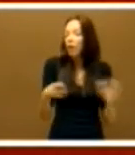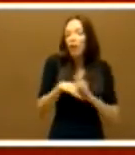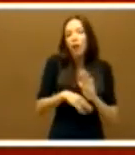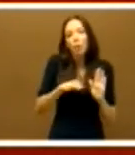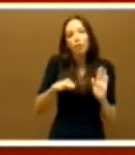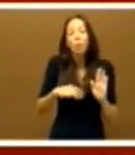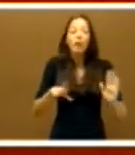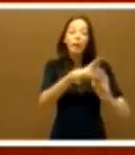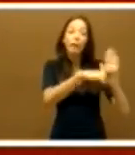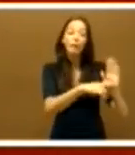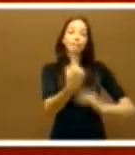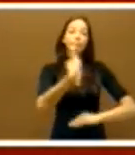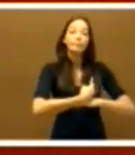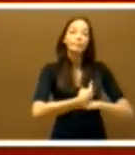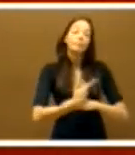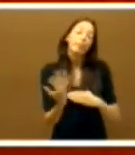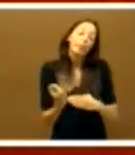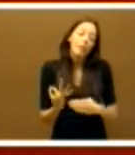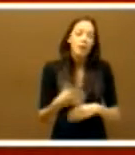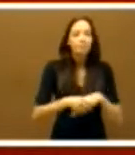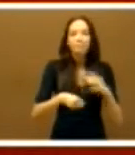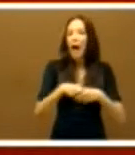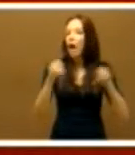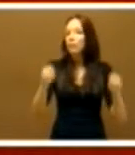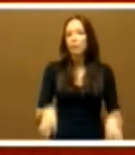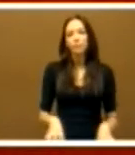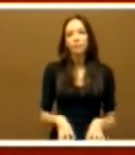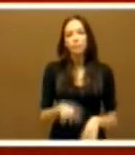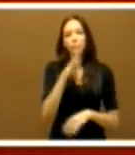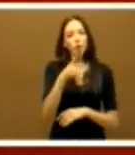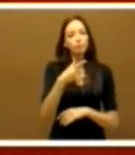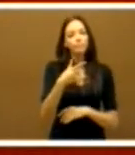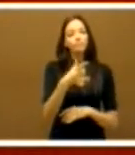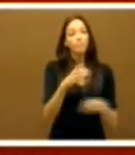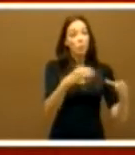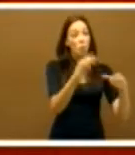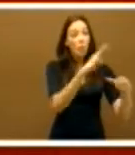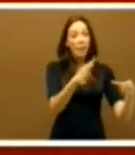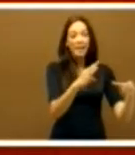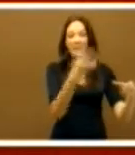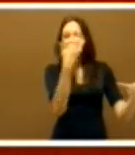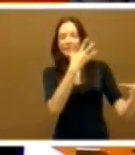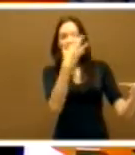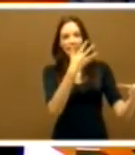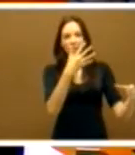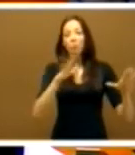nos obliga a decir que nos abstenemos, pero nos abstenemos porque todavía no nos creemos en que ustedes dicen y no nos fiamos de lo que ustedes han hecho.